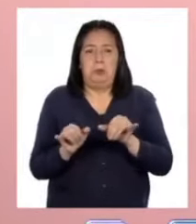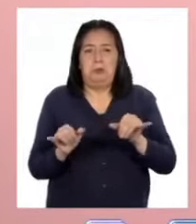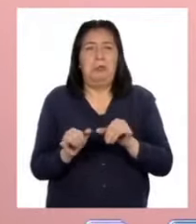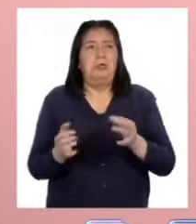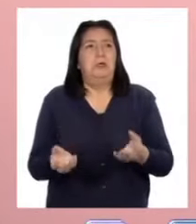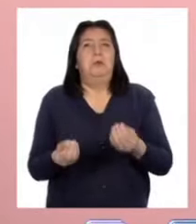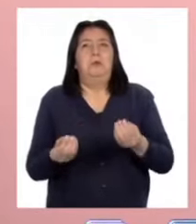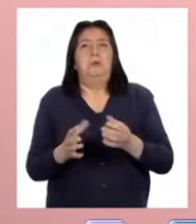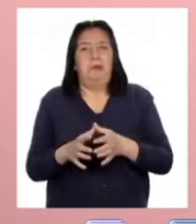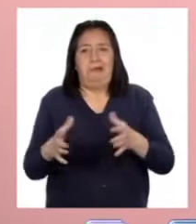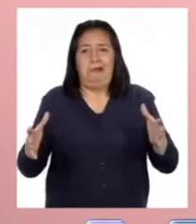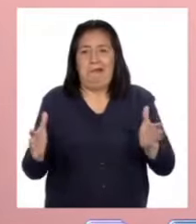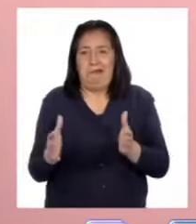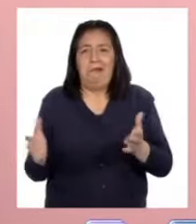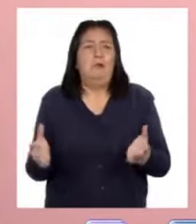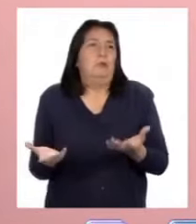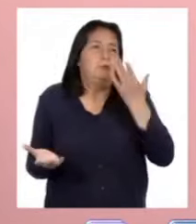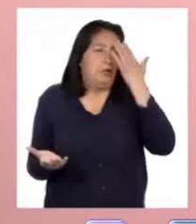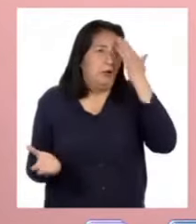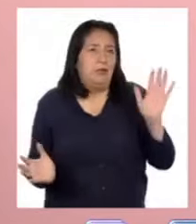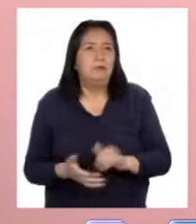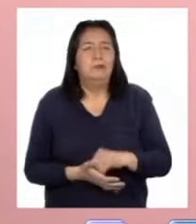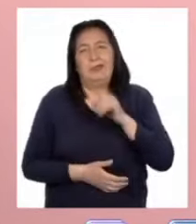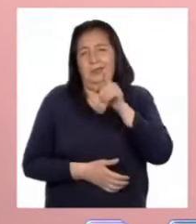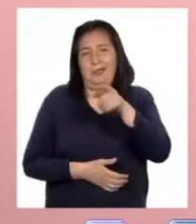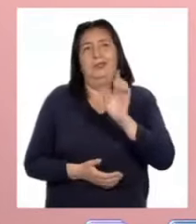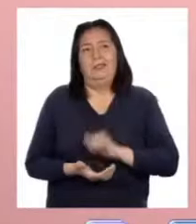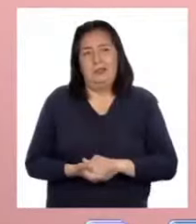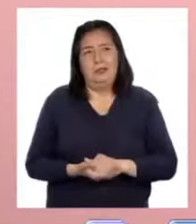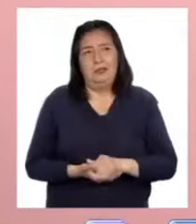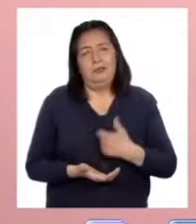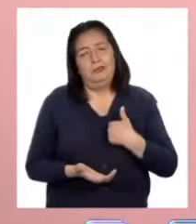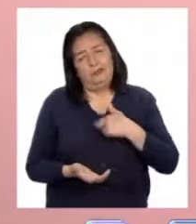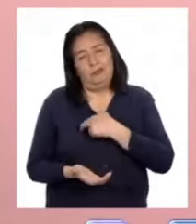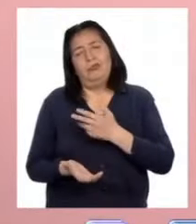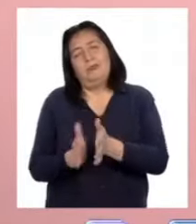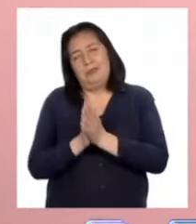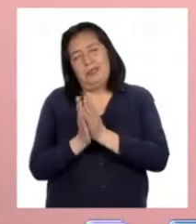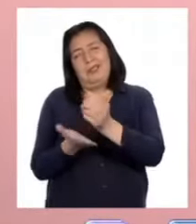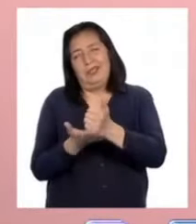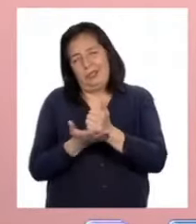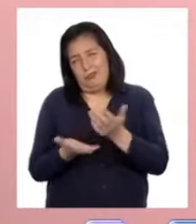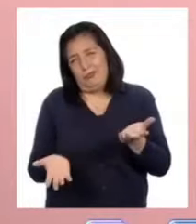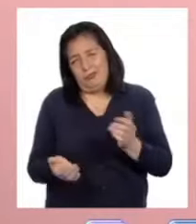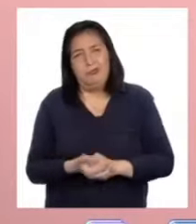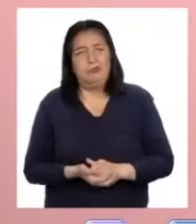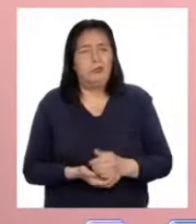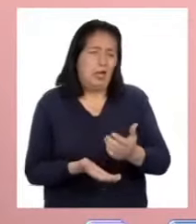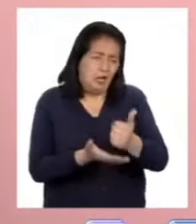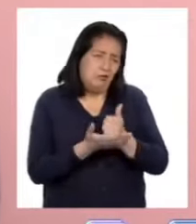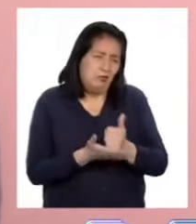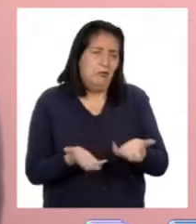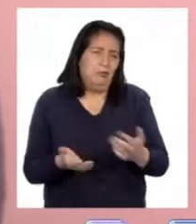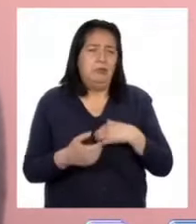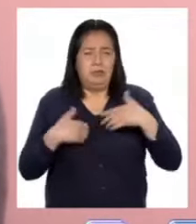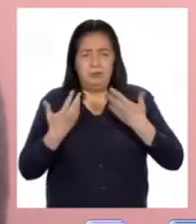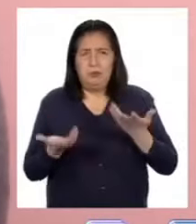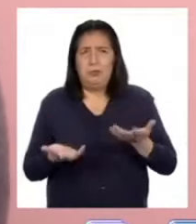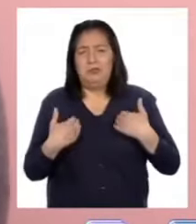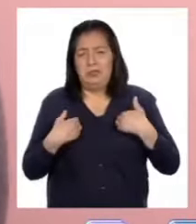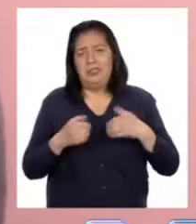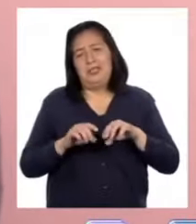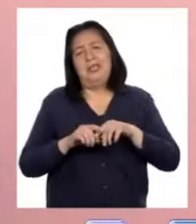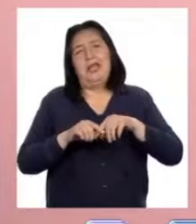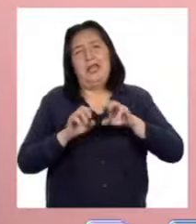tamaño de la mesa. Y es ahí donde les queremos pedir ayuda. Ayúdenos para que podamos tener